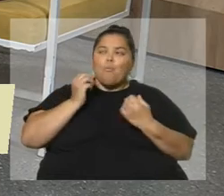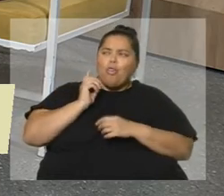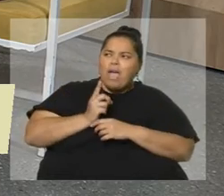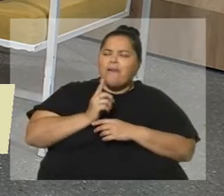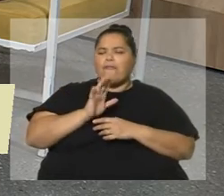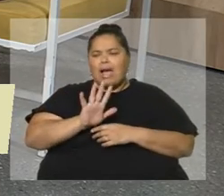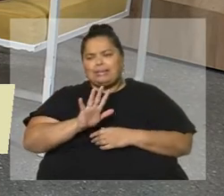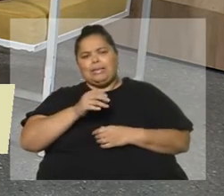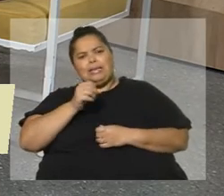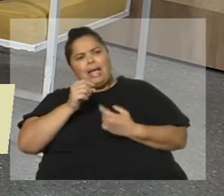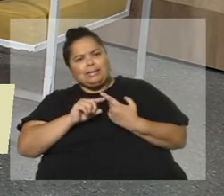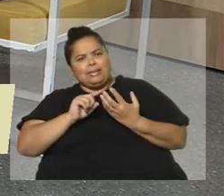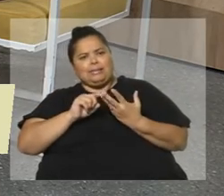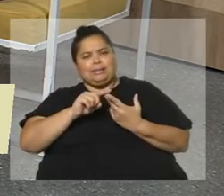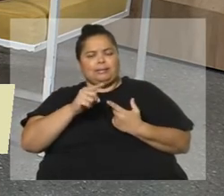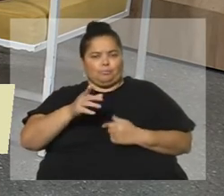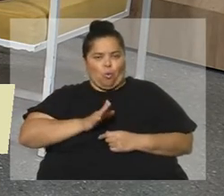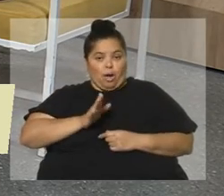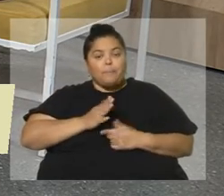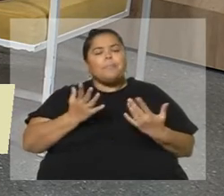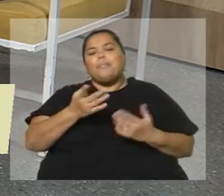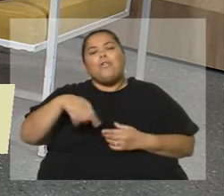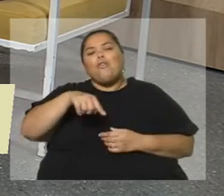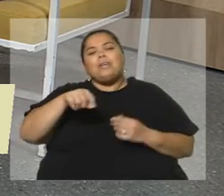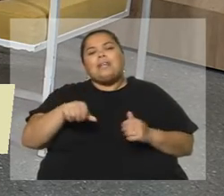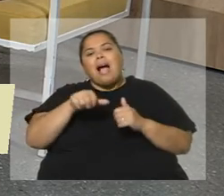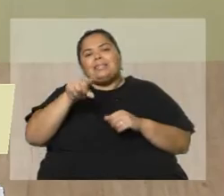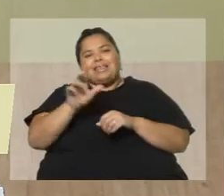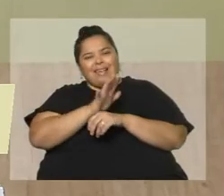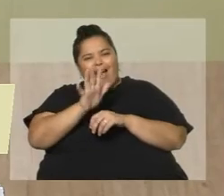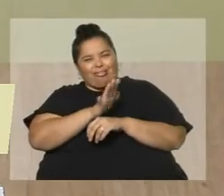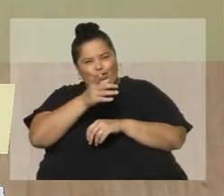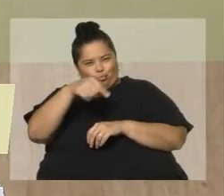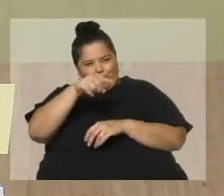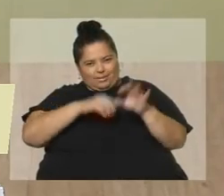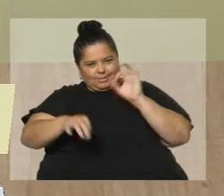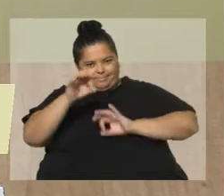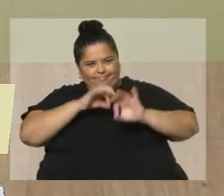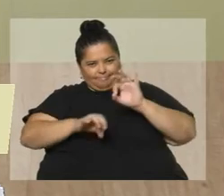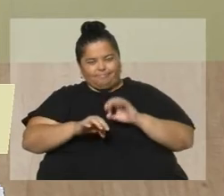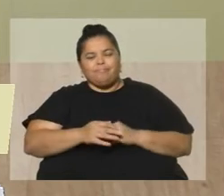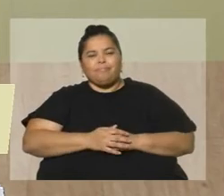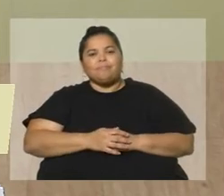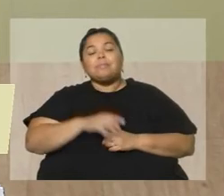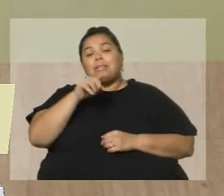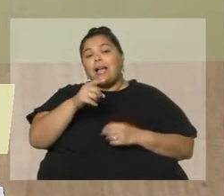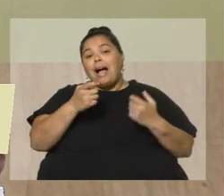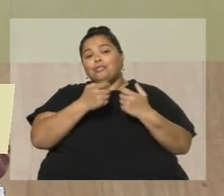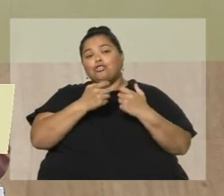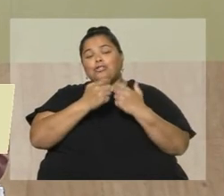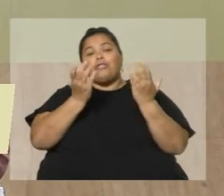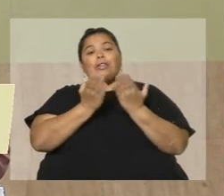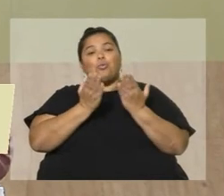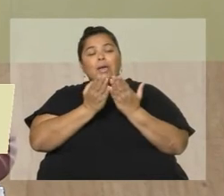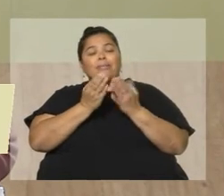deber ser. ¿Dónde se realiza la obra esta? Bueno, la obra se realiza en la Asociación de Estudiantes y